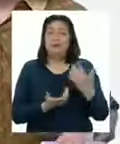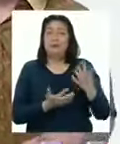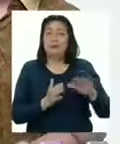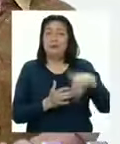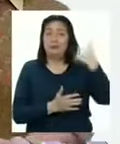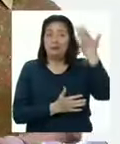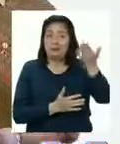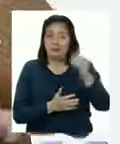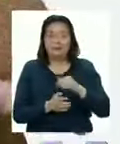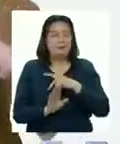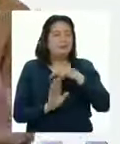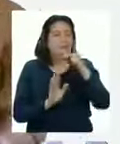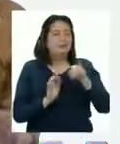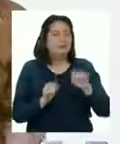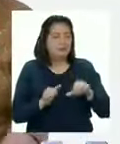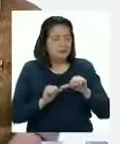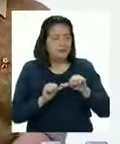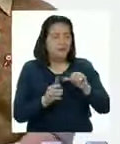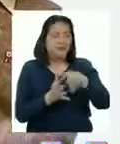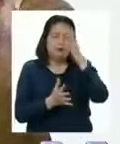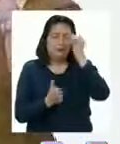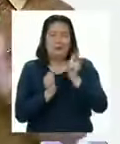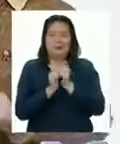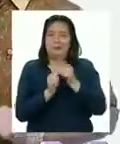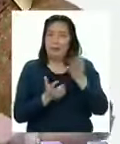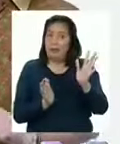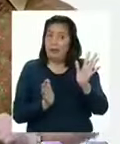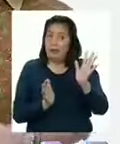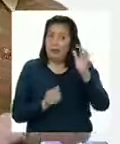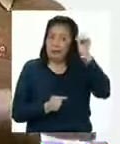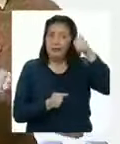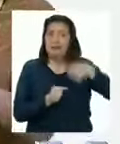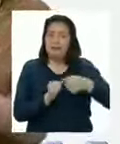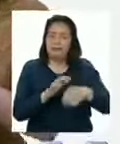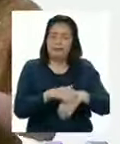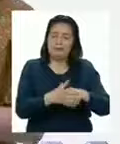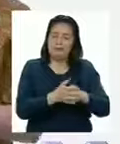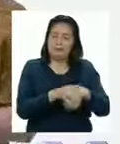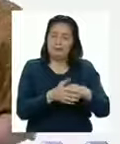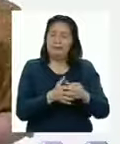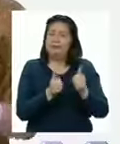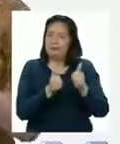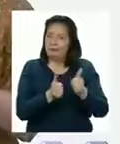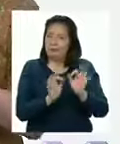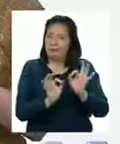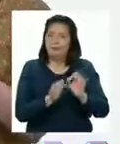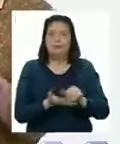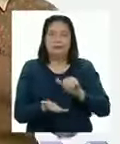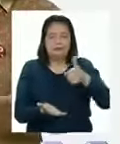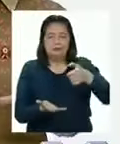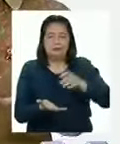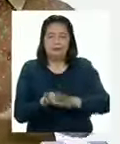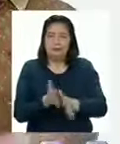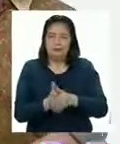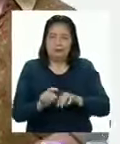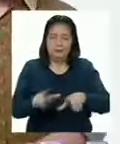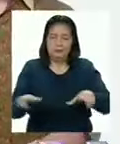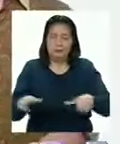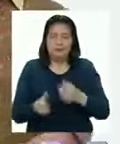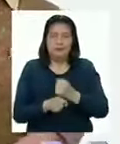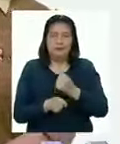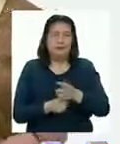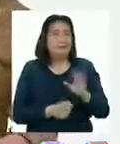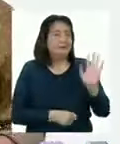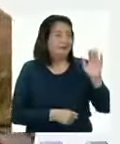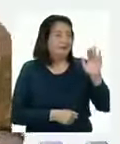esperamos en el siguiente programa para seguir aprendiendo juntos Y eso sí, recuerden lavarse muy bien las manos y desinfectar su zona de trabajo